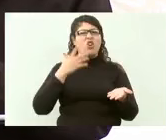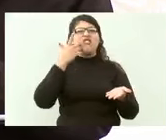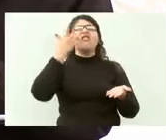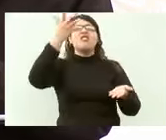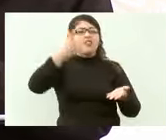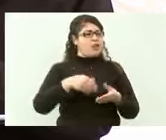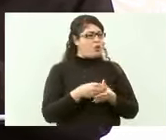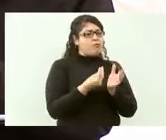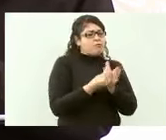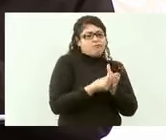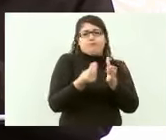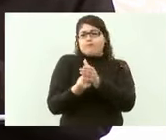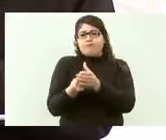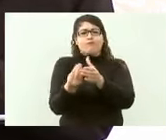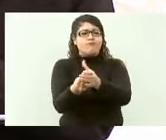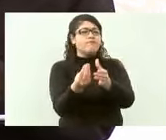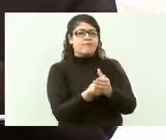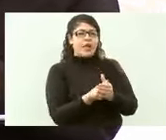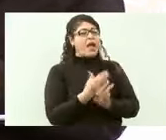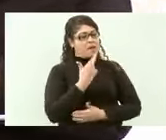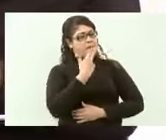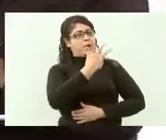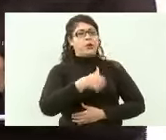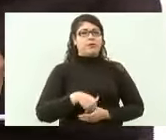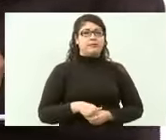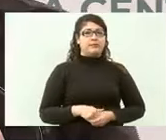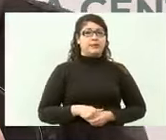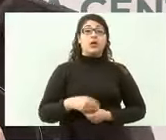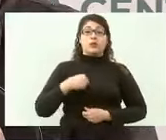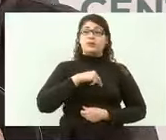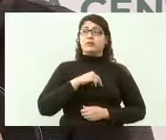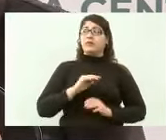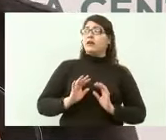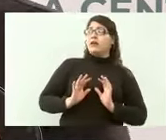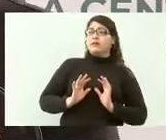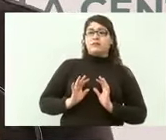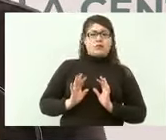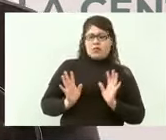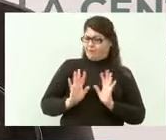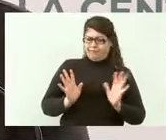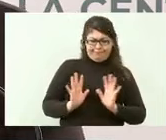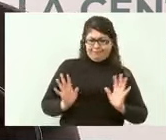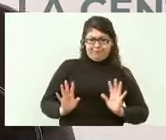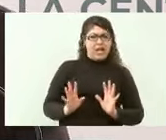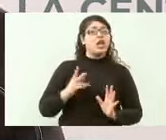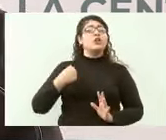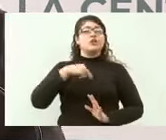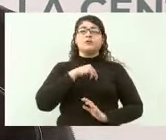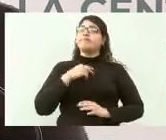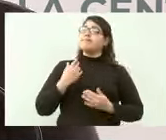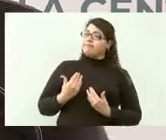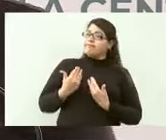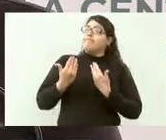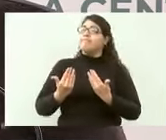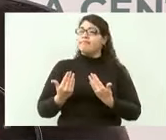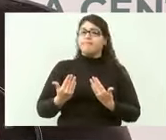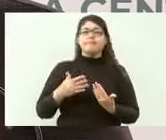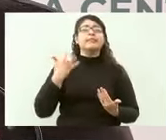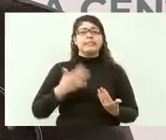que vamos a rescatar a Pemex y a la Comisión Federal de Electricidad